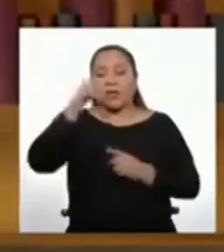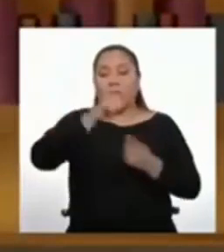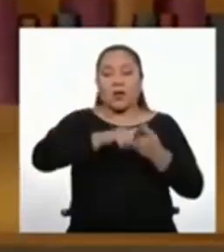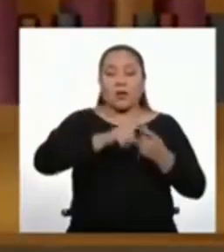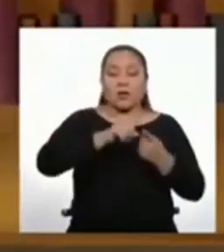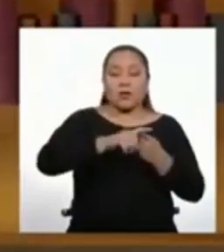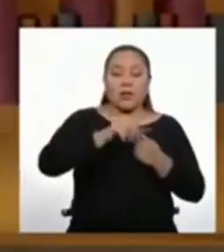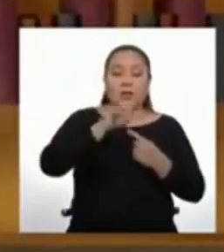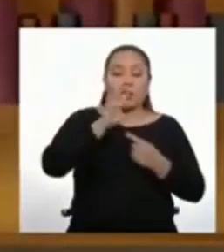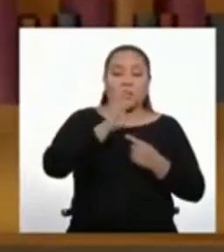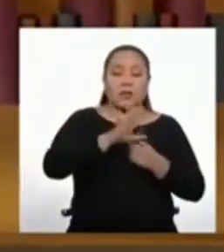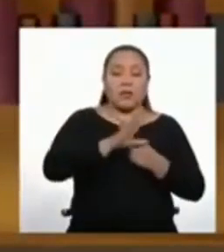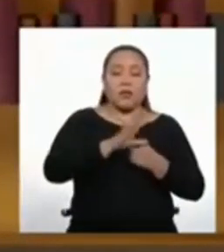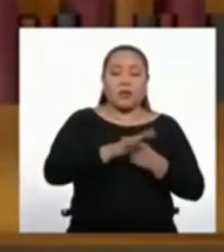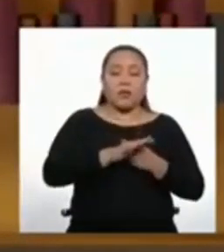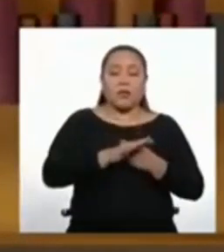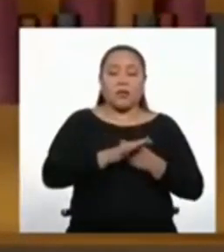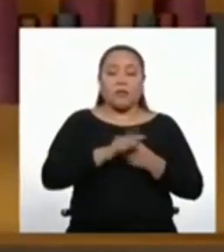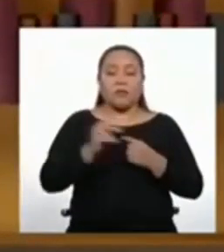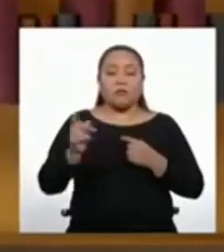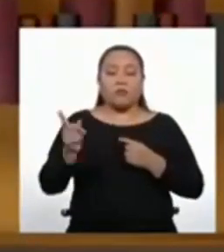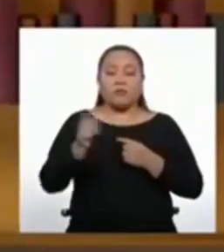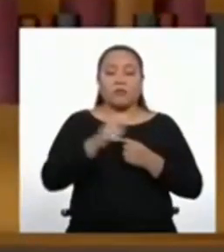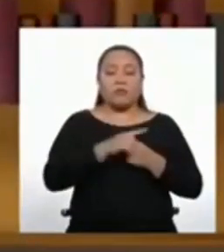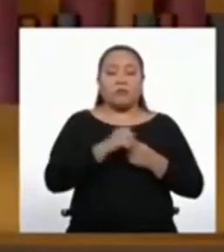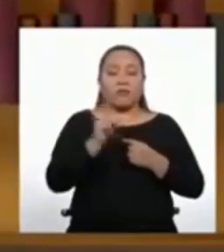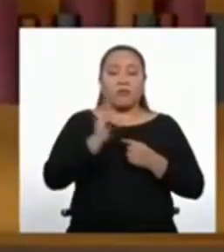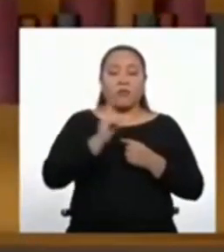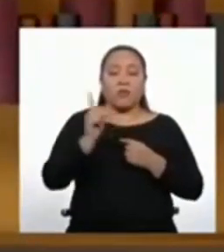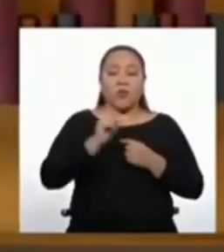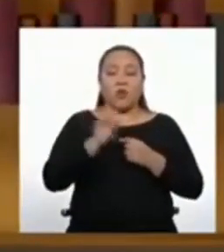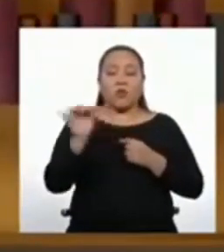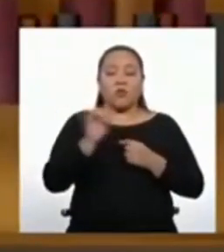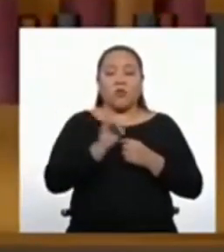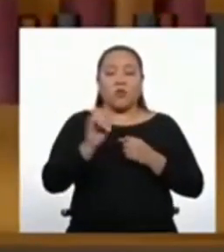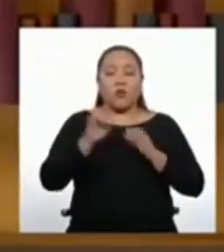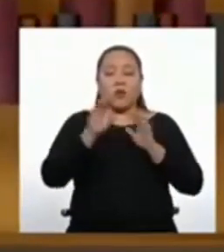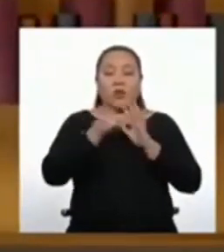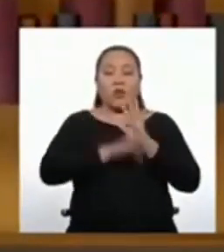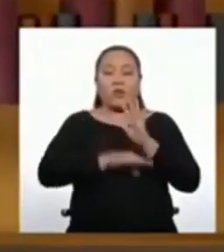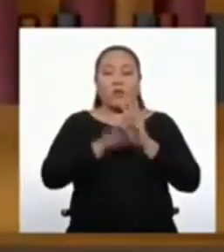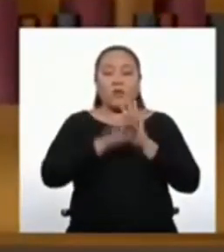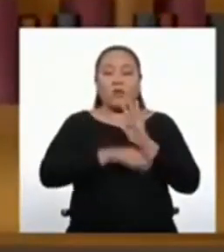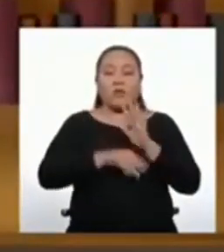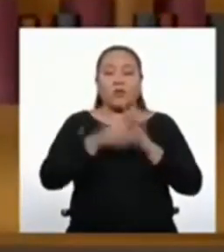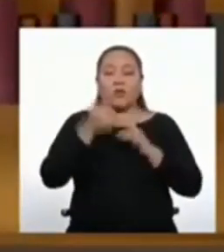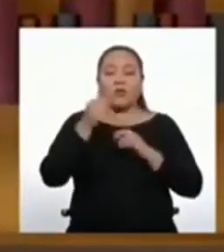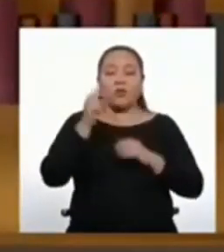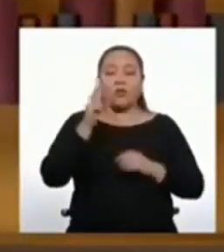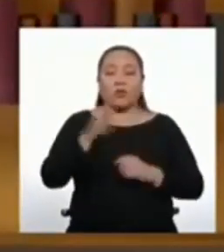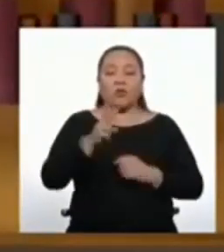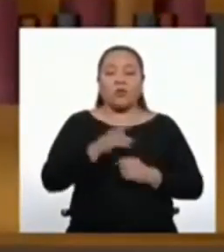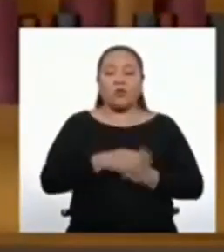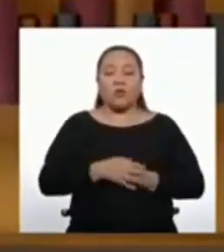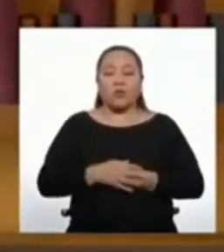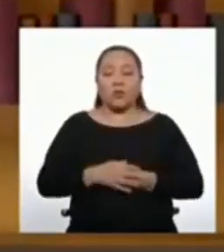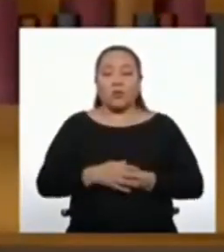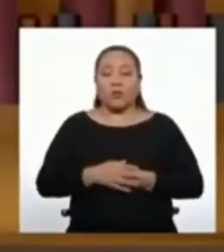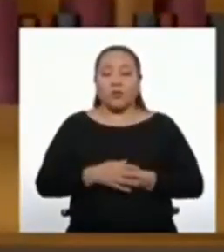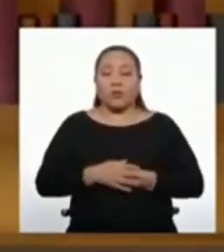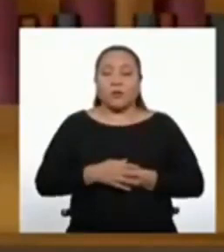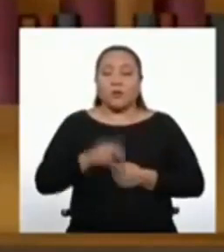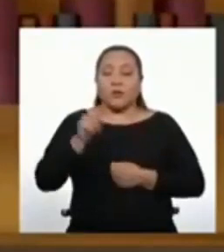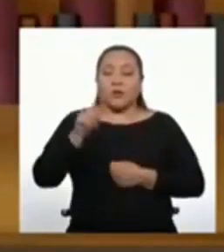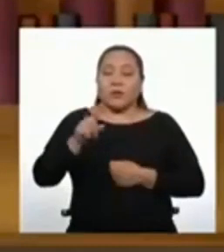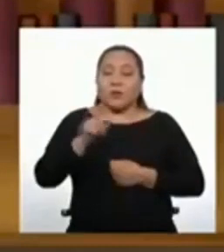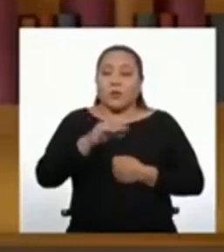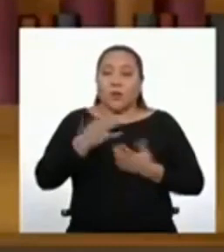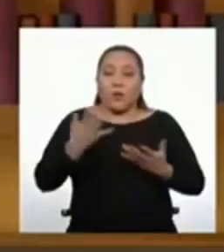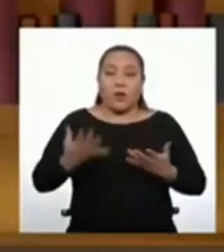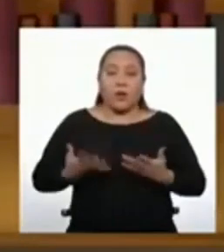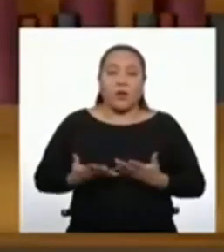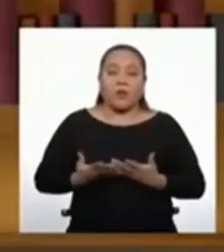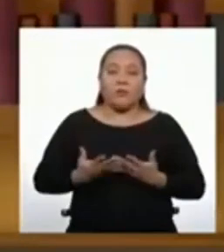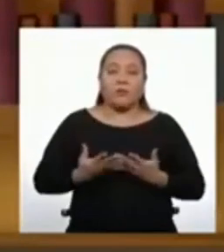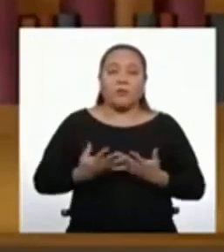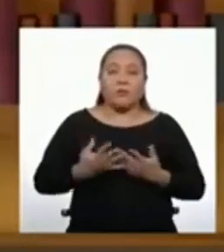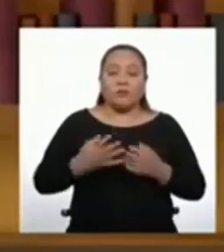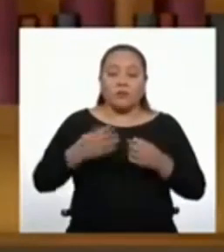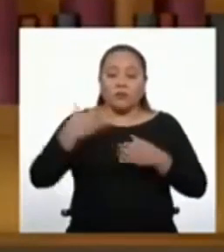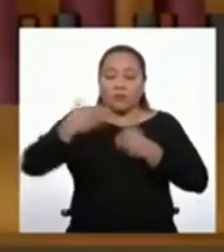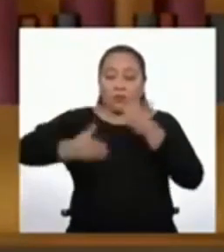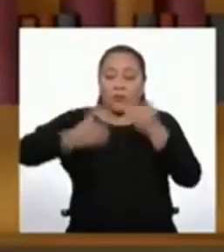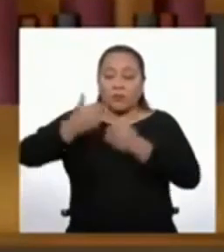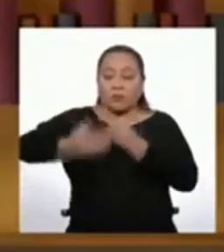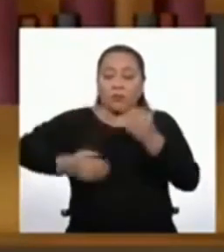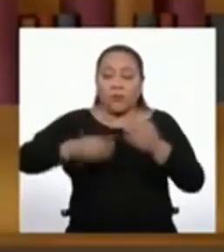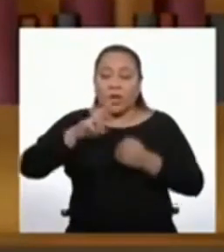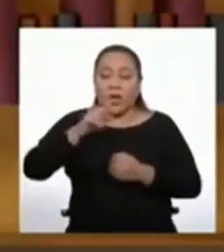parece ser 2, no ocurre lo mismo si restamos 3 menos 2 u 11 menos 7. Si no hay una razón constante entre los números,